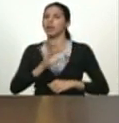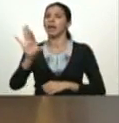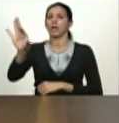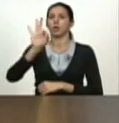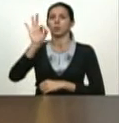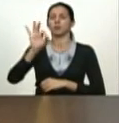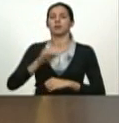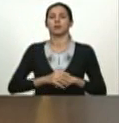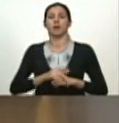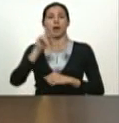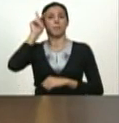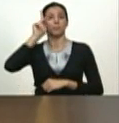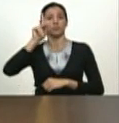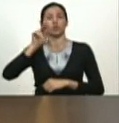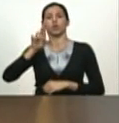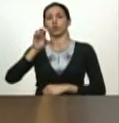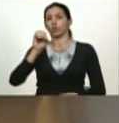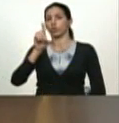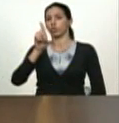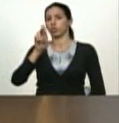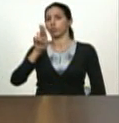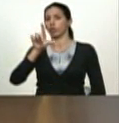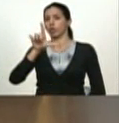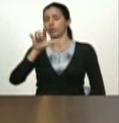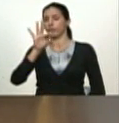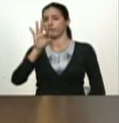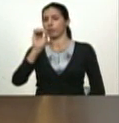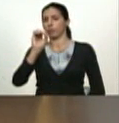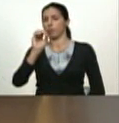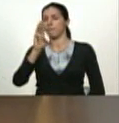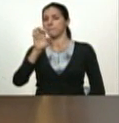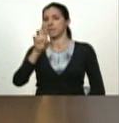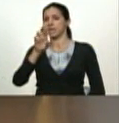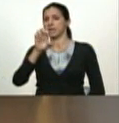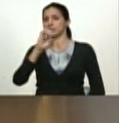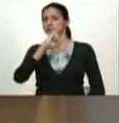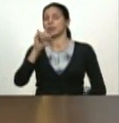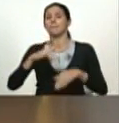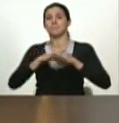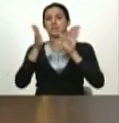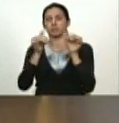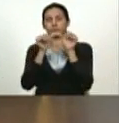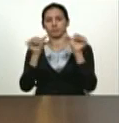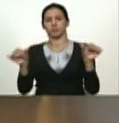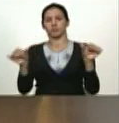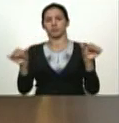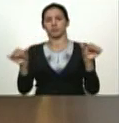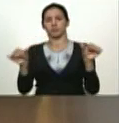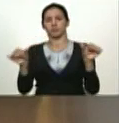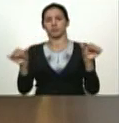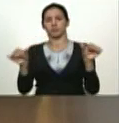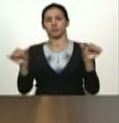al profesor Rodolfo Pérez ya directamente como ministro titular de educación